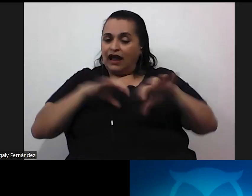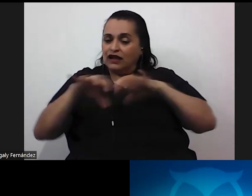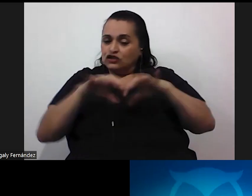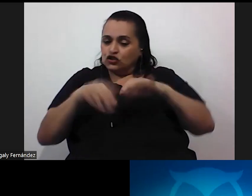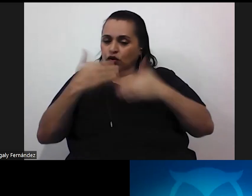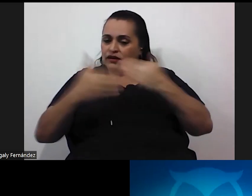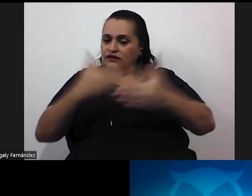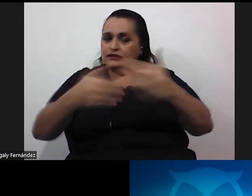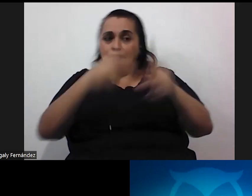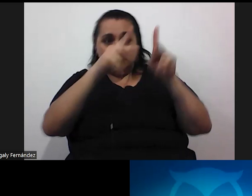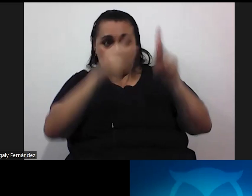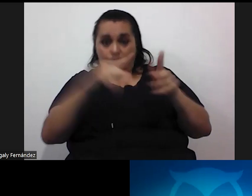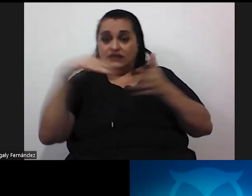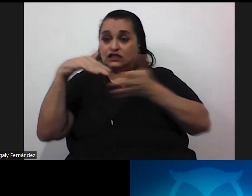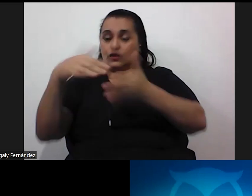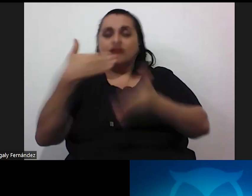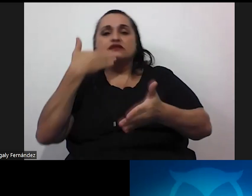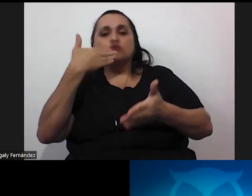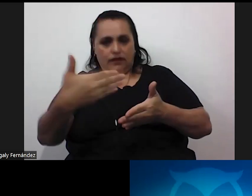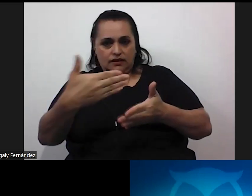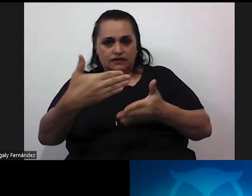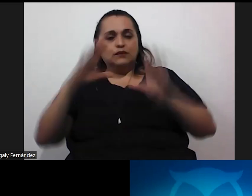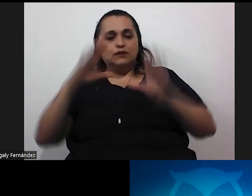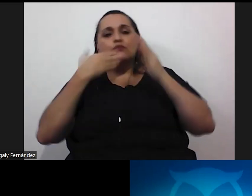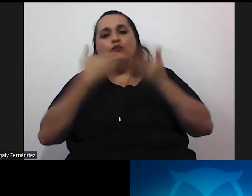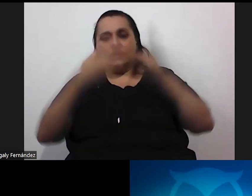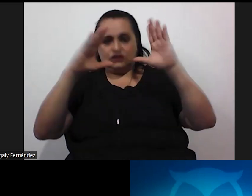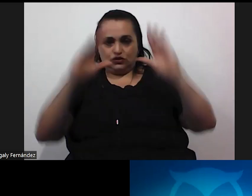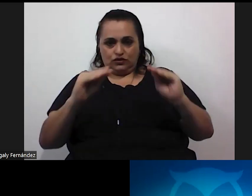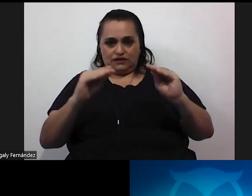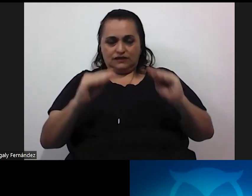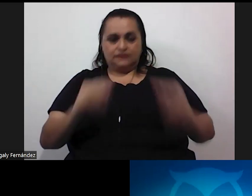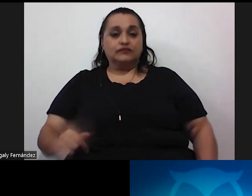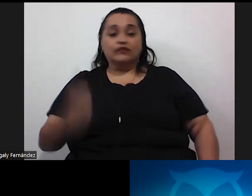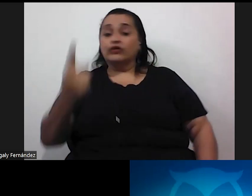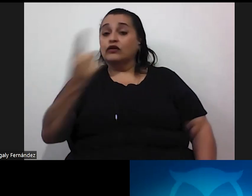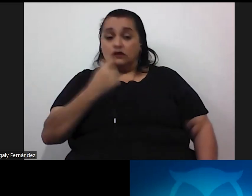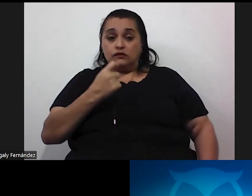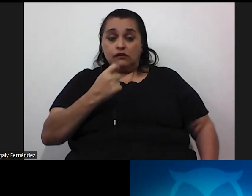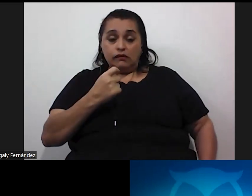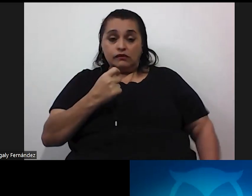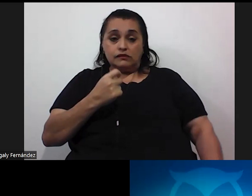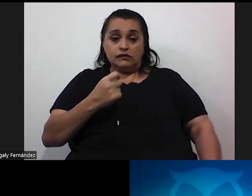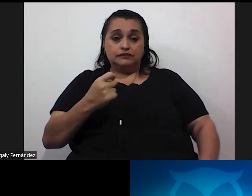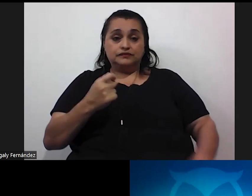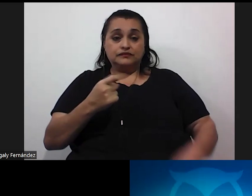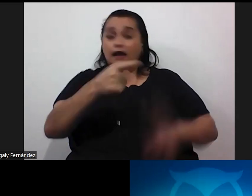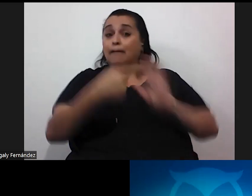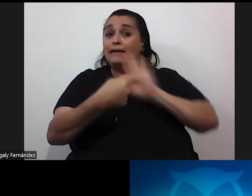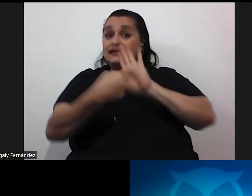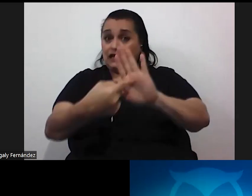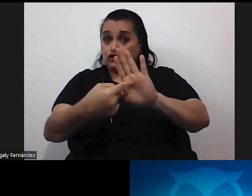personas estudiantes los van a agradecer buenas noches don Cristian nos preguntan no habíamos definido la presentación está